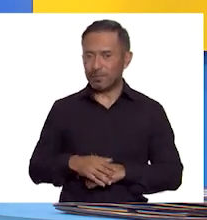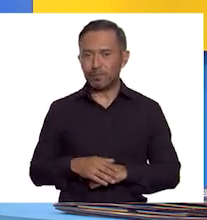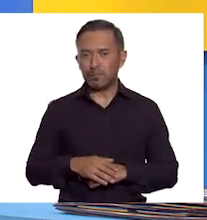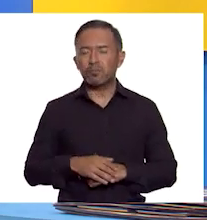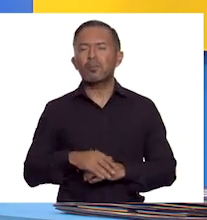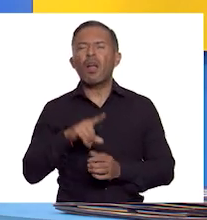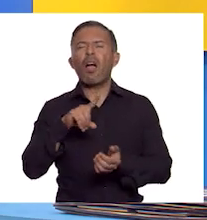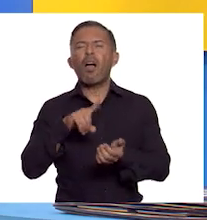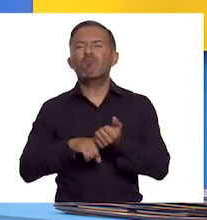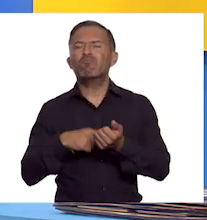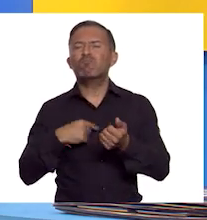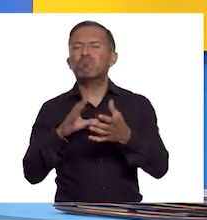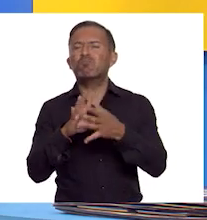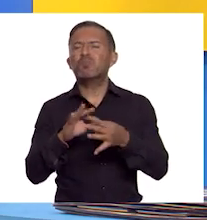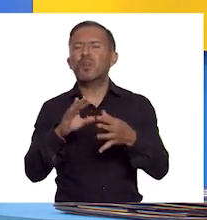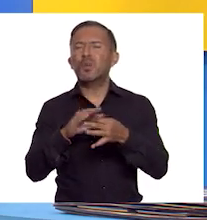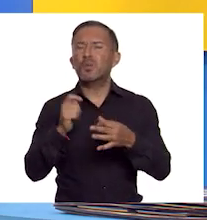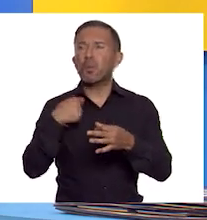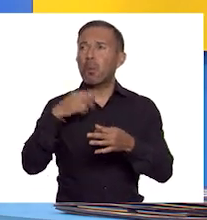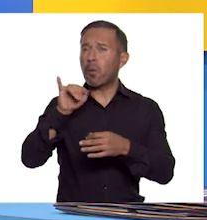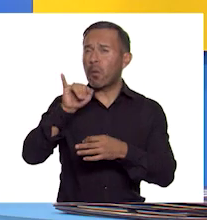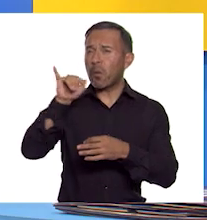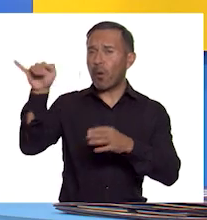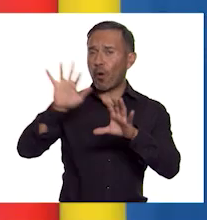sobre las maravillas del Lejano Oriente.